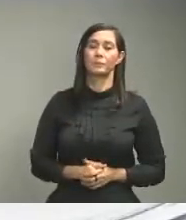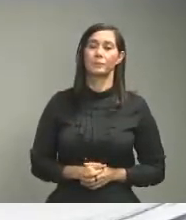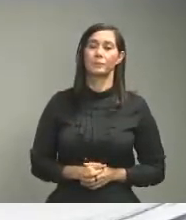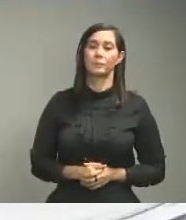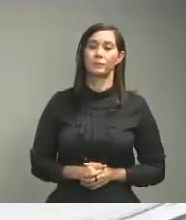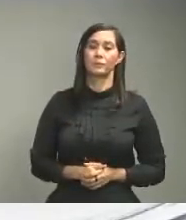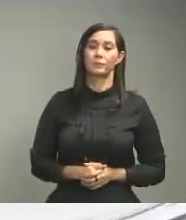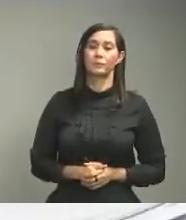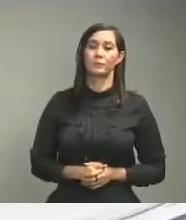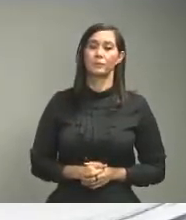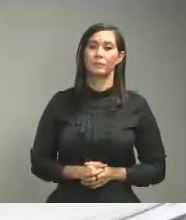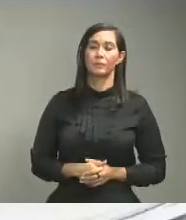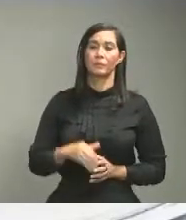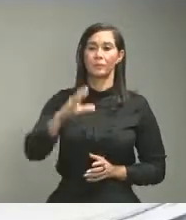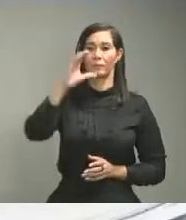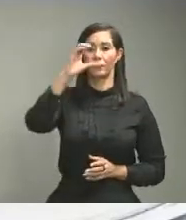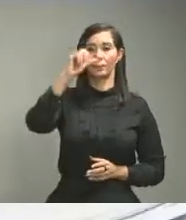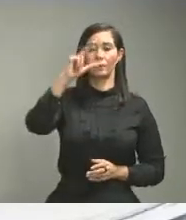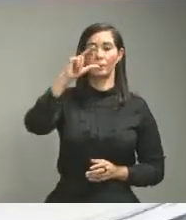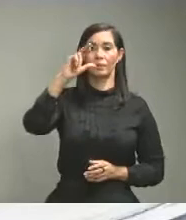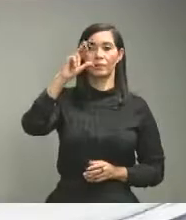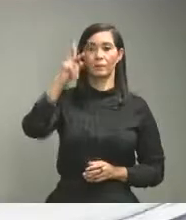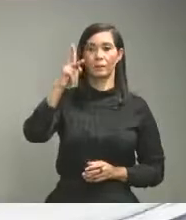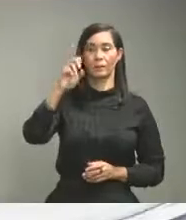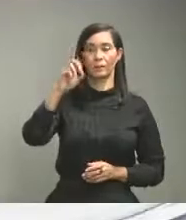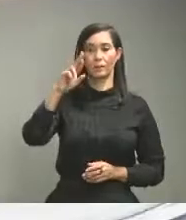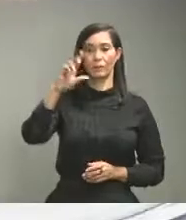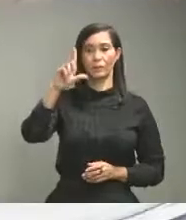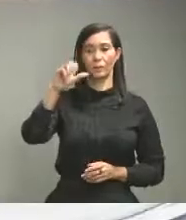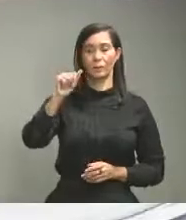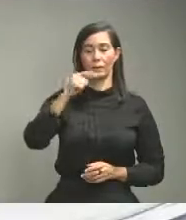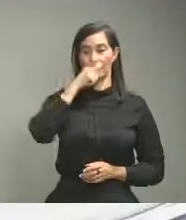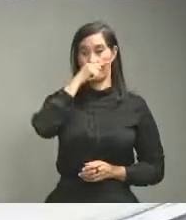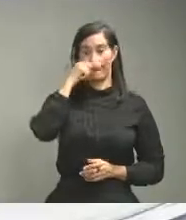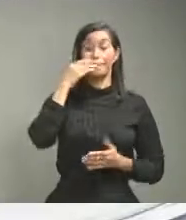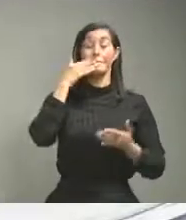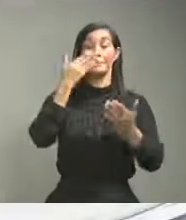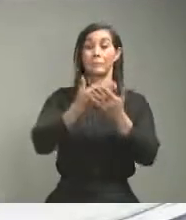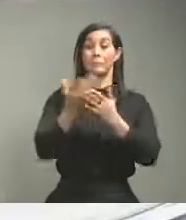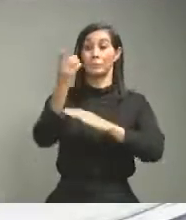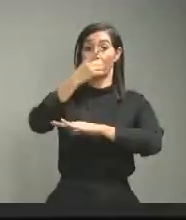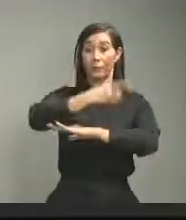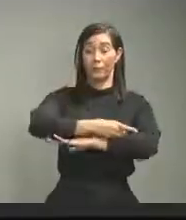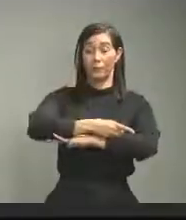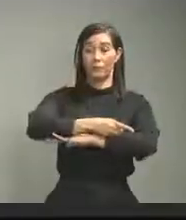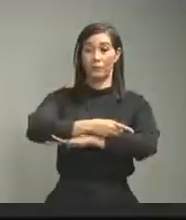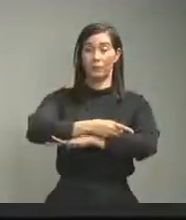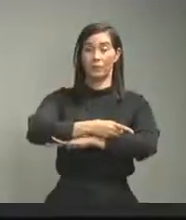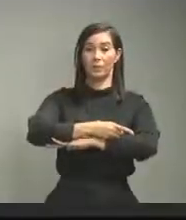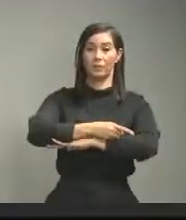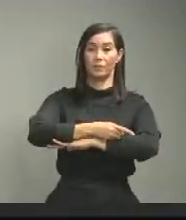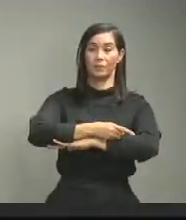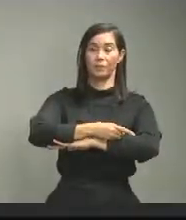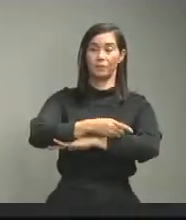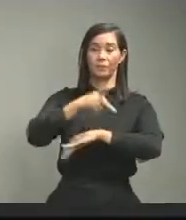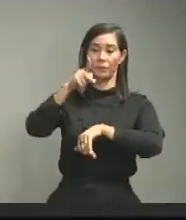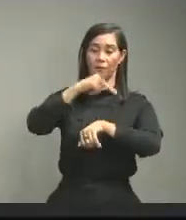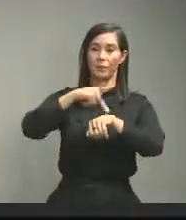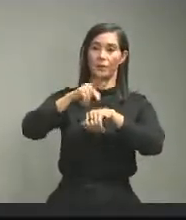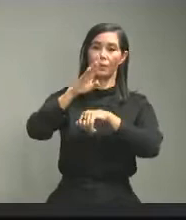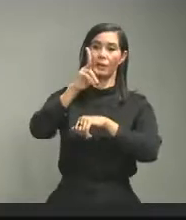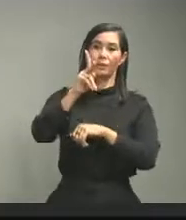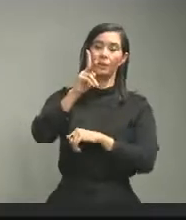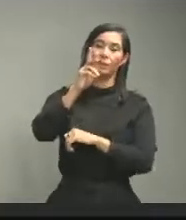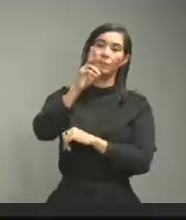pasamos a Carla Ortiz buenos días Carla Ortiz desde la provincia Peravia